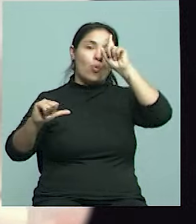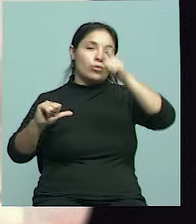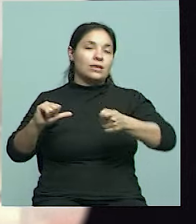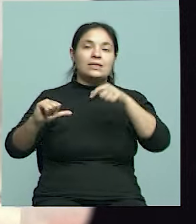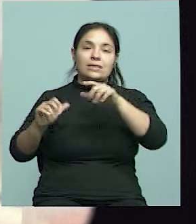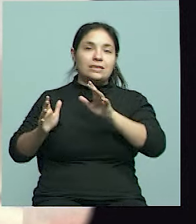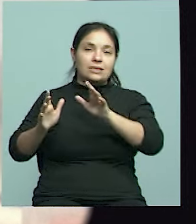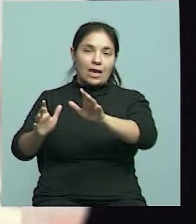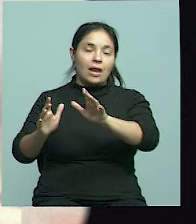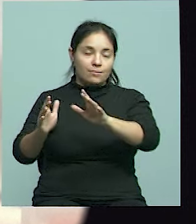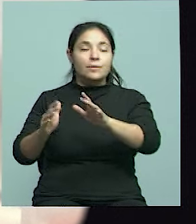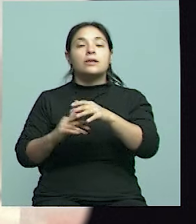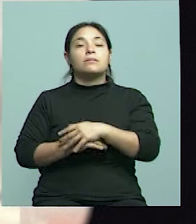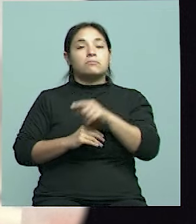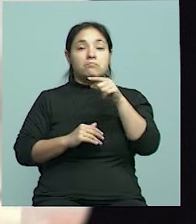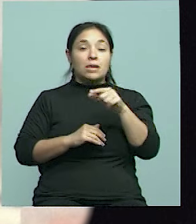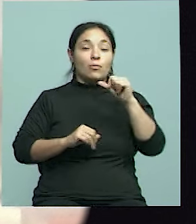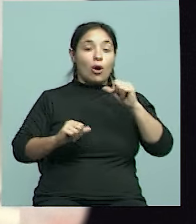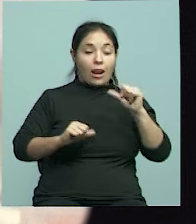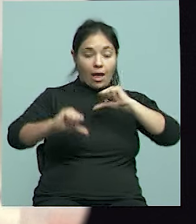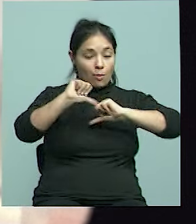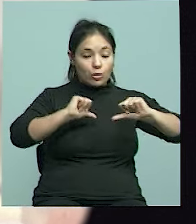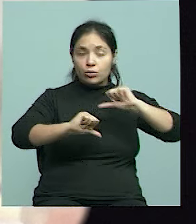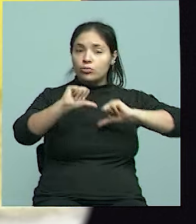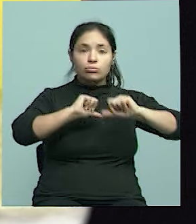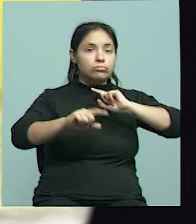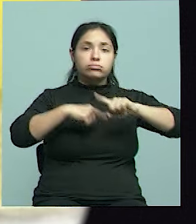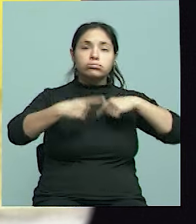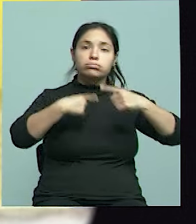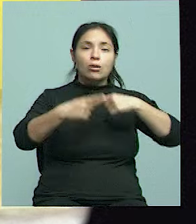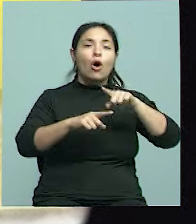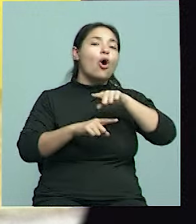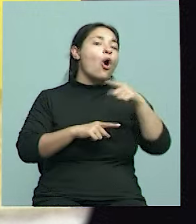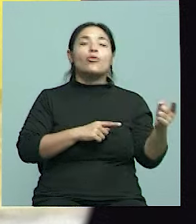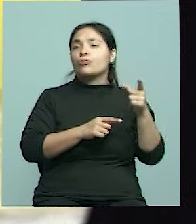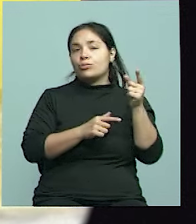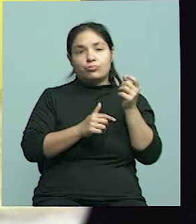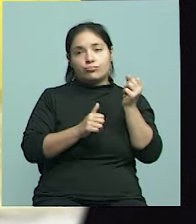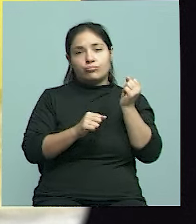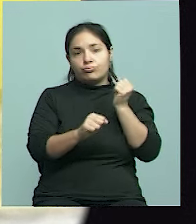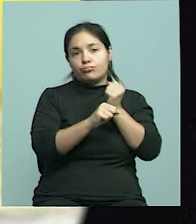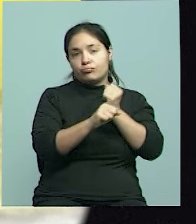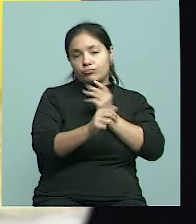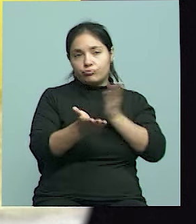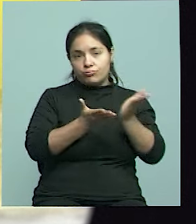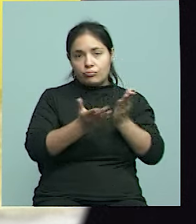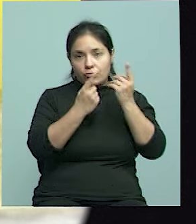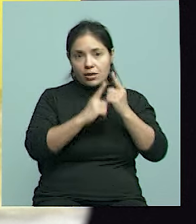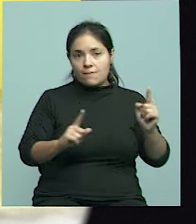este laboratorio siguió funcionando con otro tipo de prestaciones.